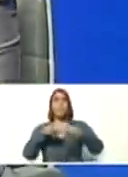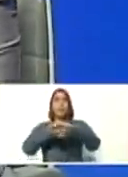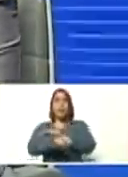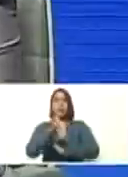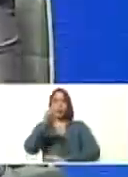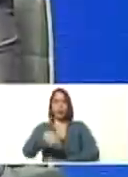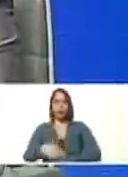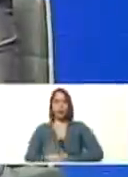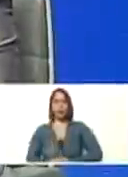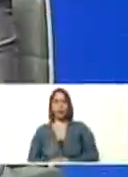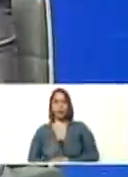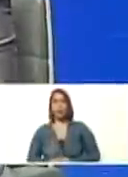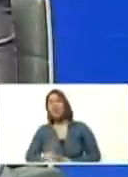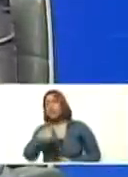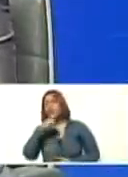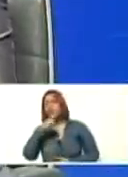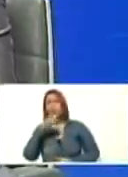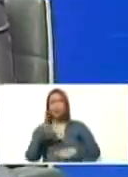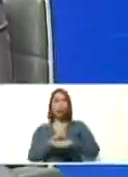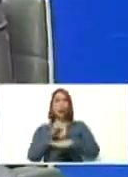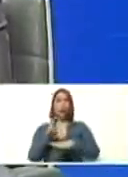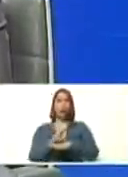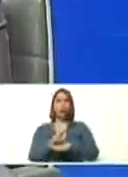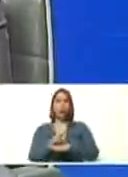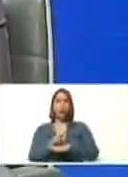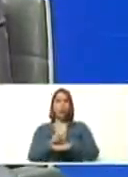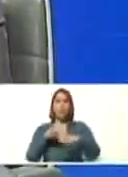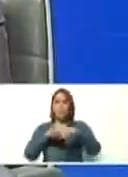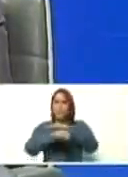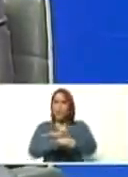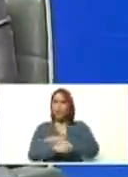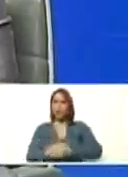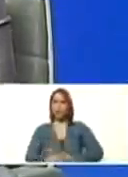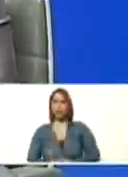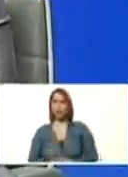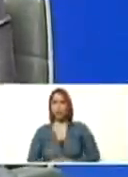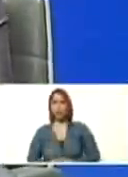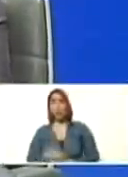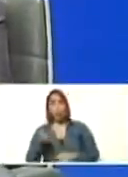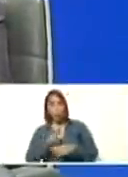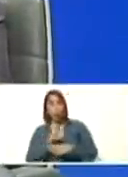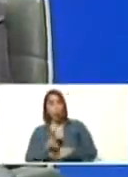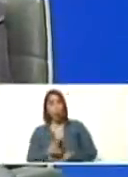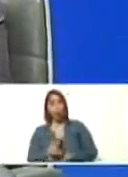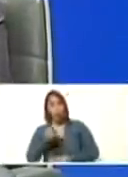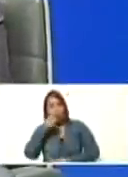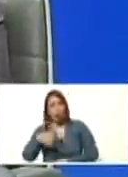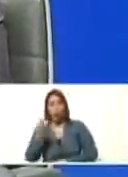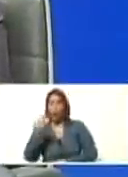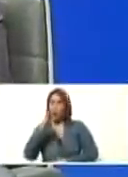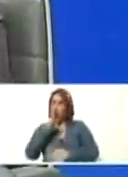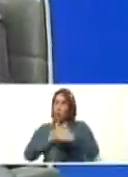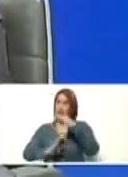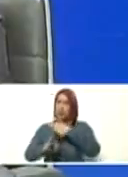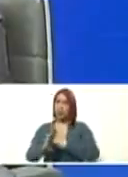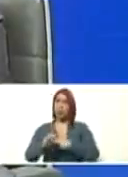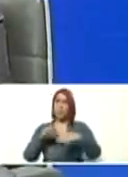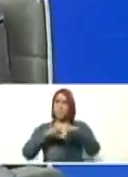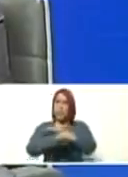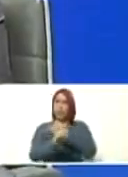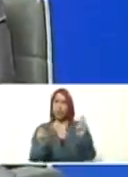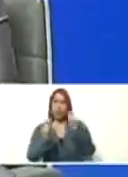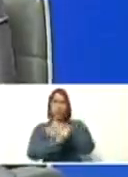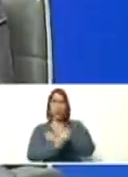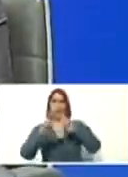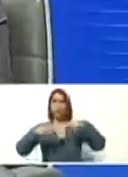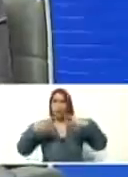destacar quiénes son los que usan el Metro. Mi presidente, bueno, lo usa nuestro pueblo más humilde porque precisamente el Metro se ha convertido en